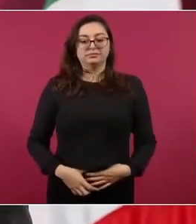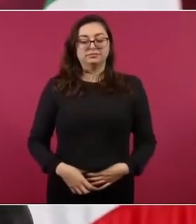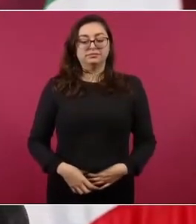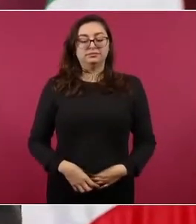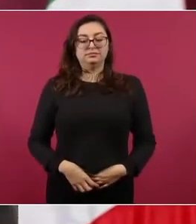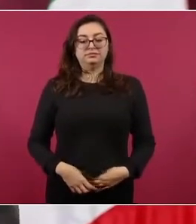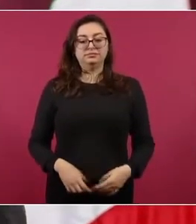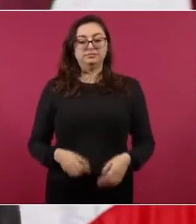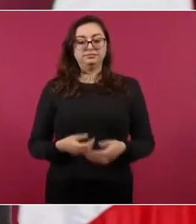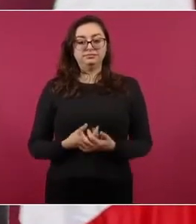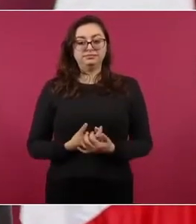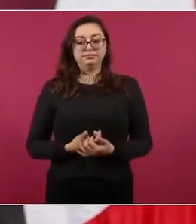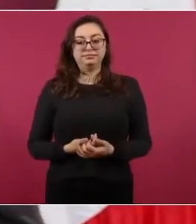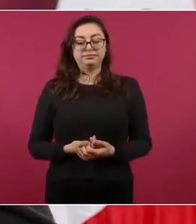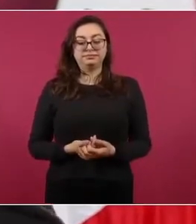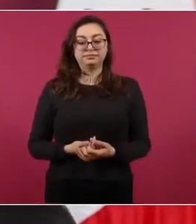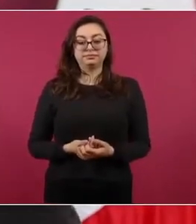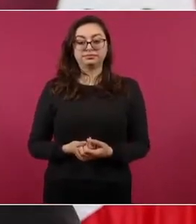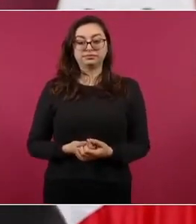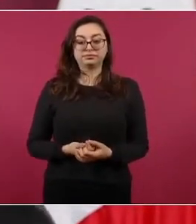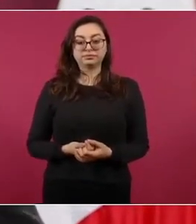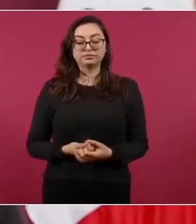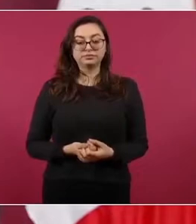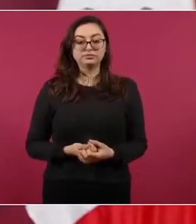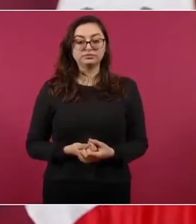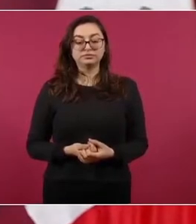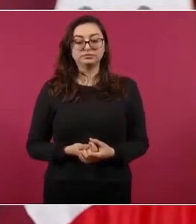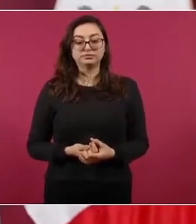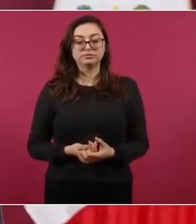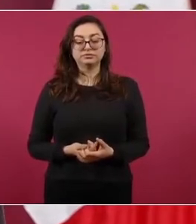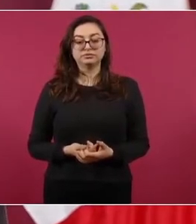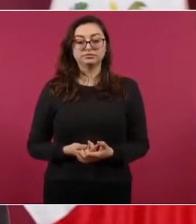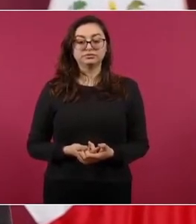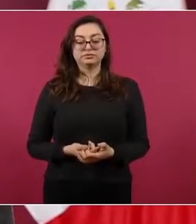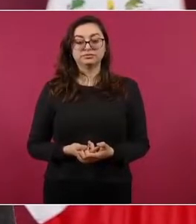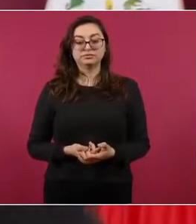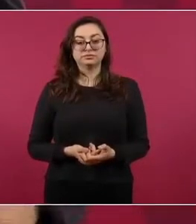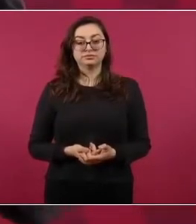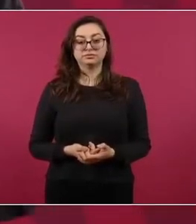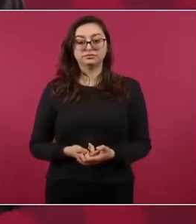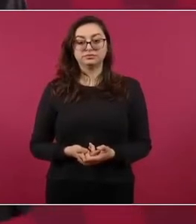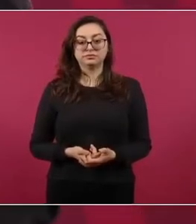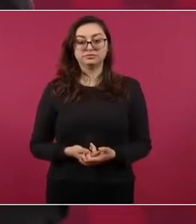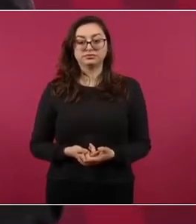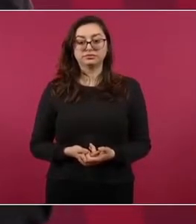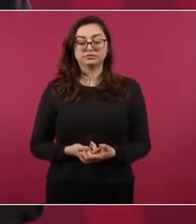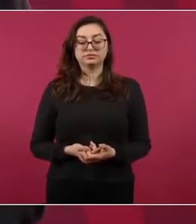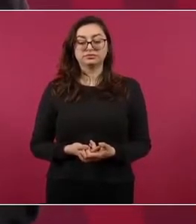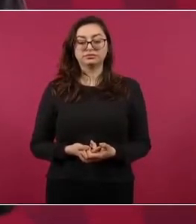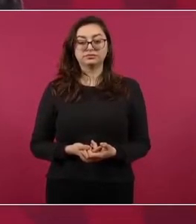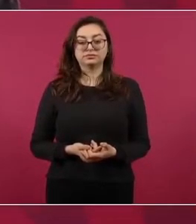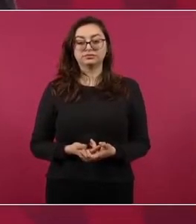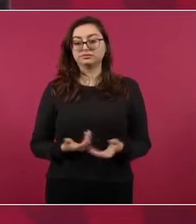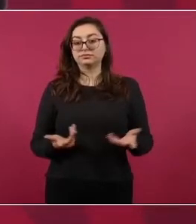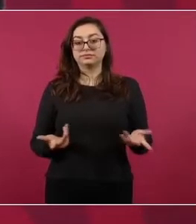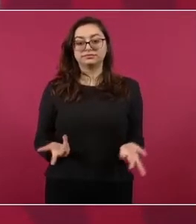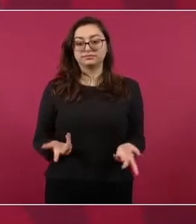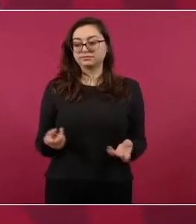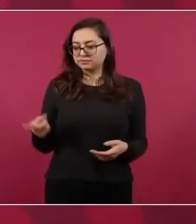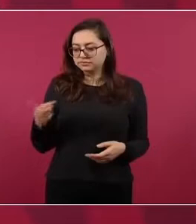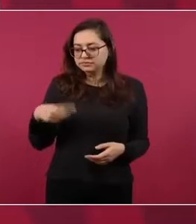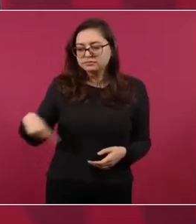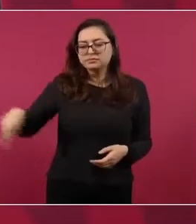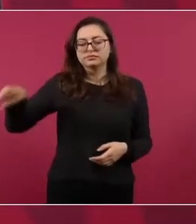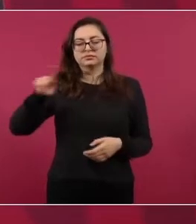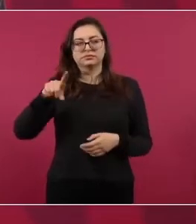No son racionales